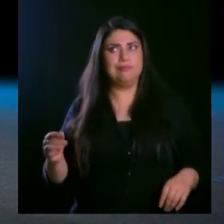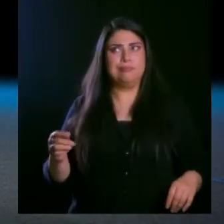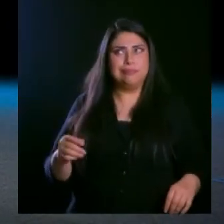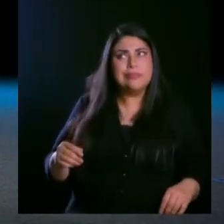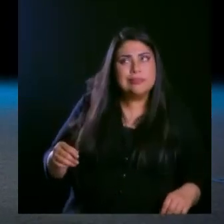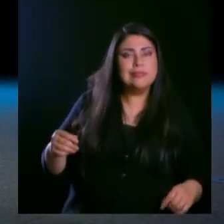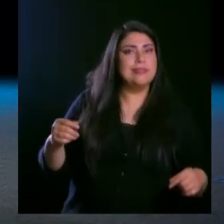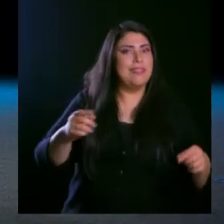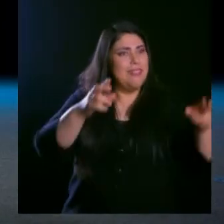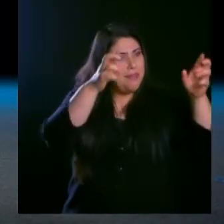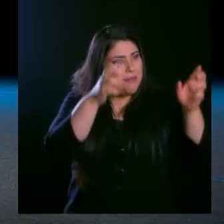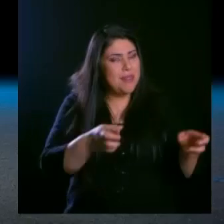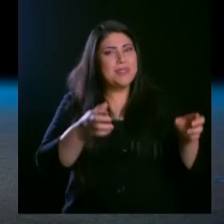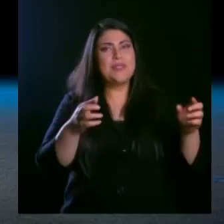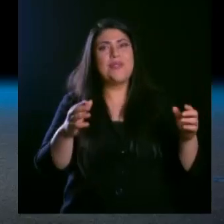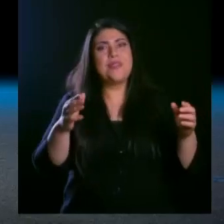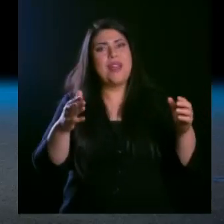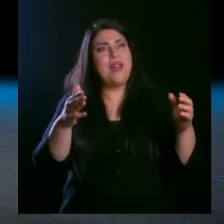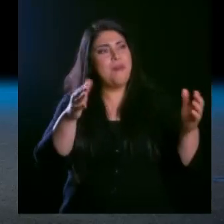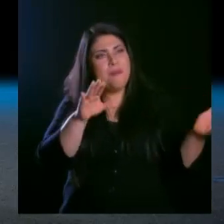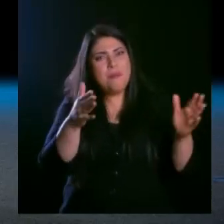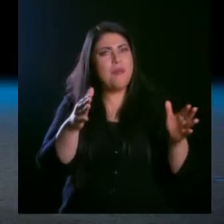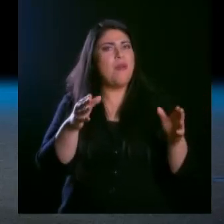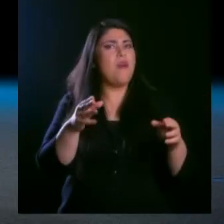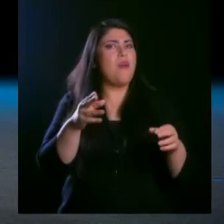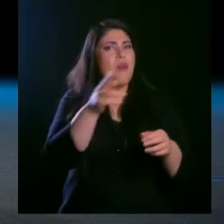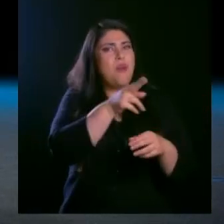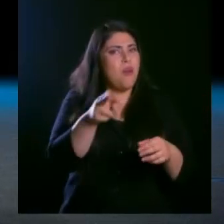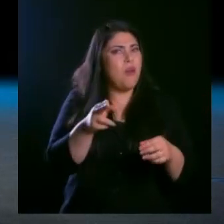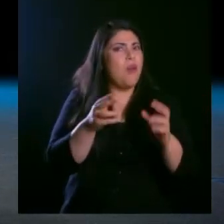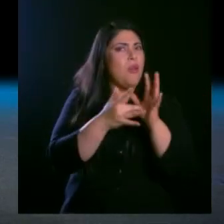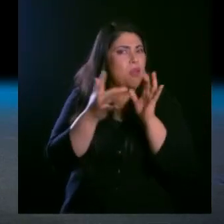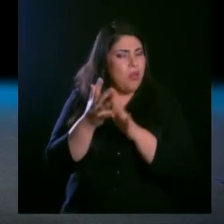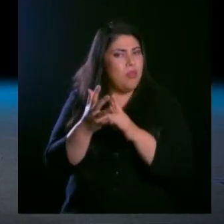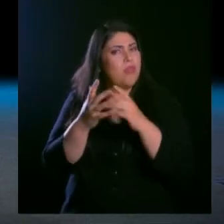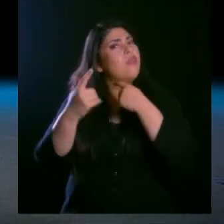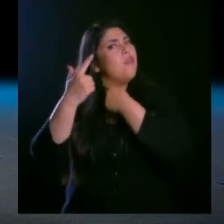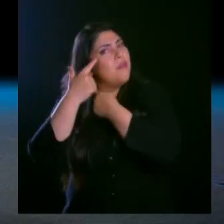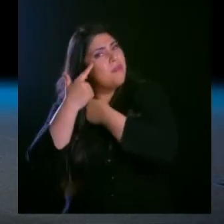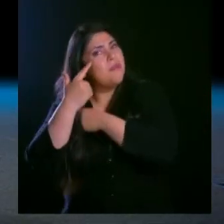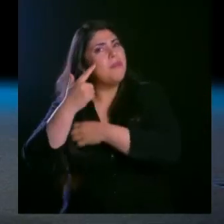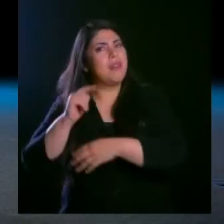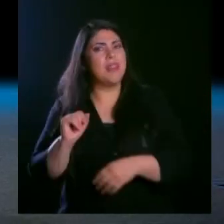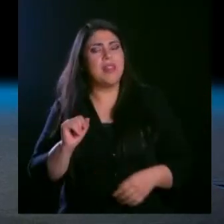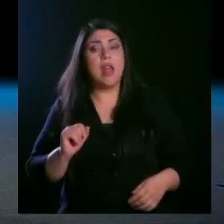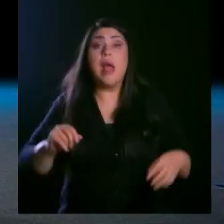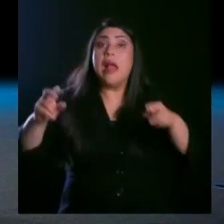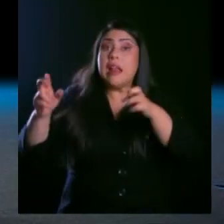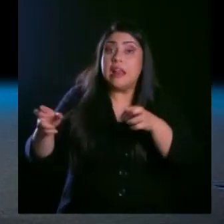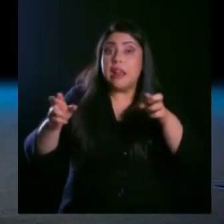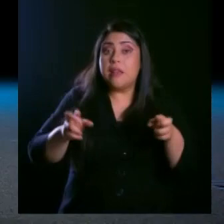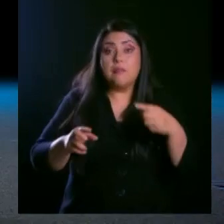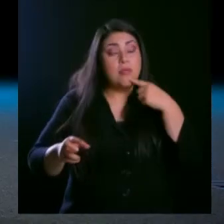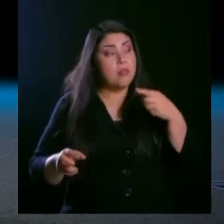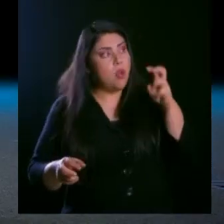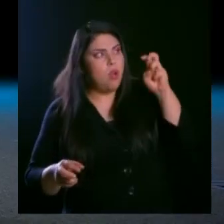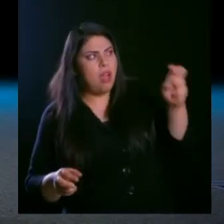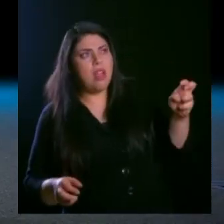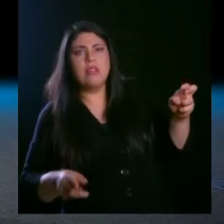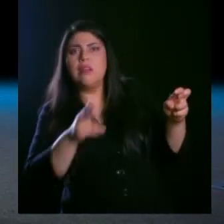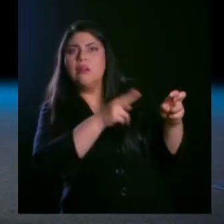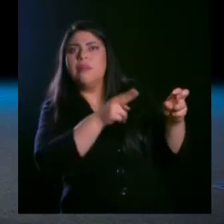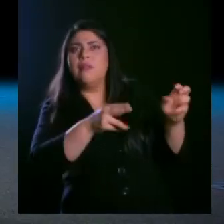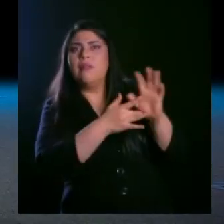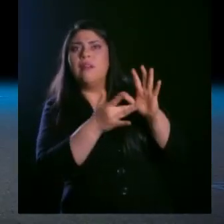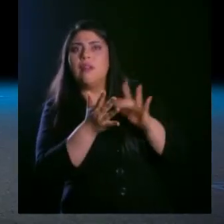esto, pero los discípulos, una evidencia que tenían los discípulos para que la gente dijera, este es igual a Jesús, es